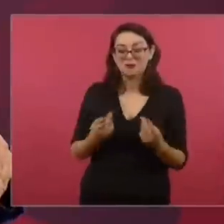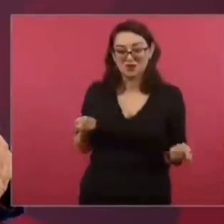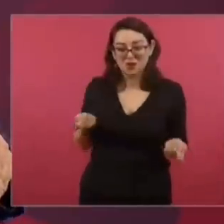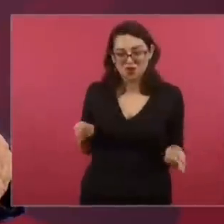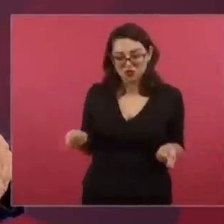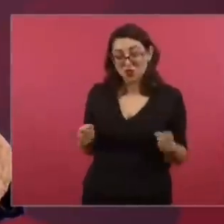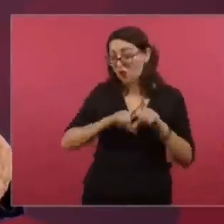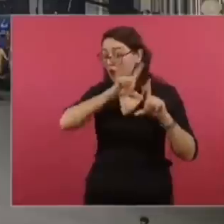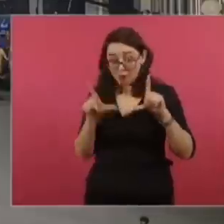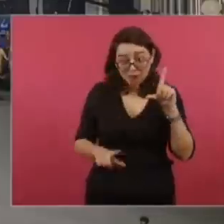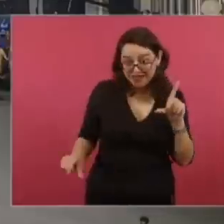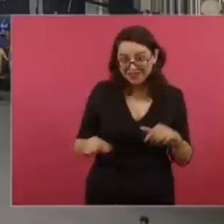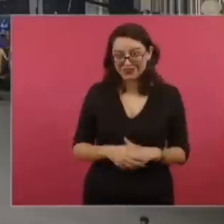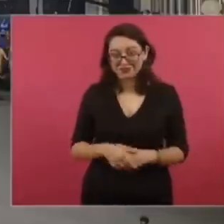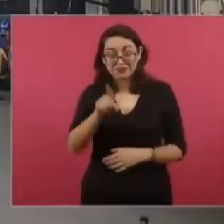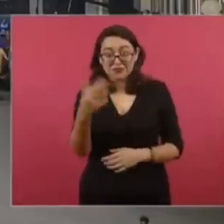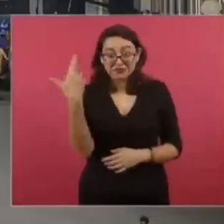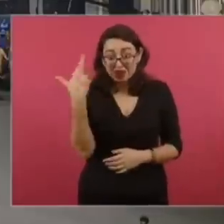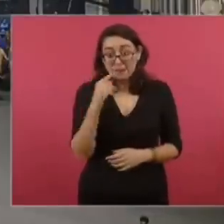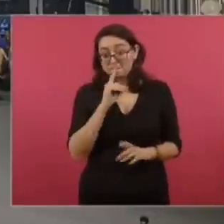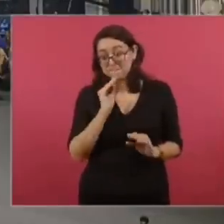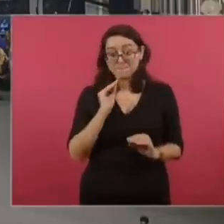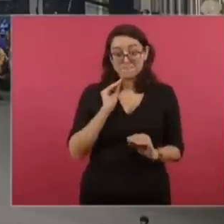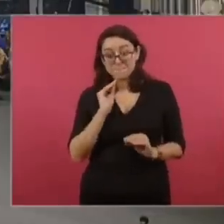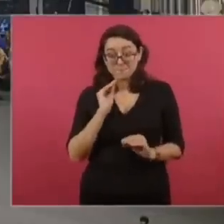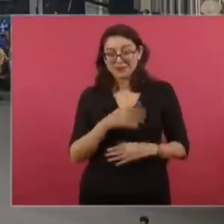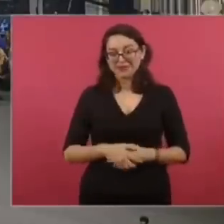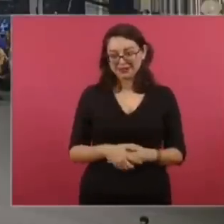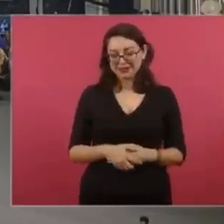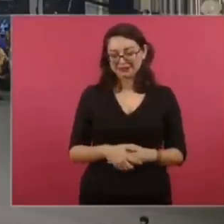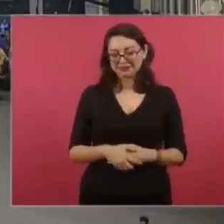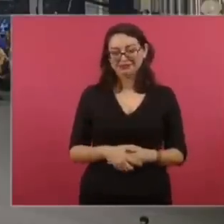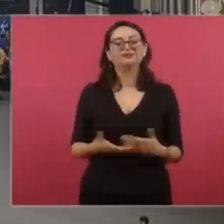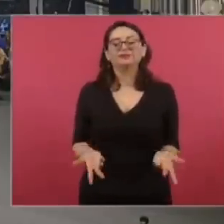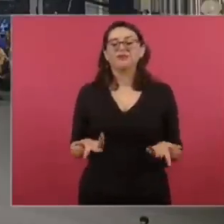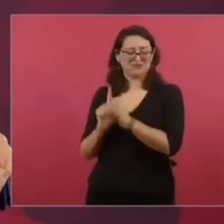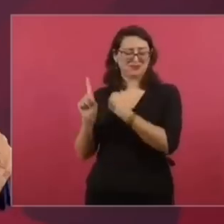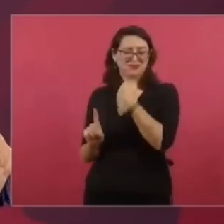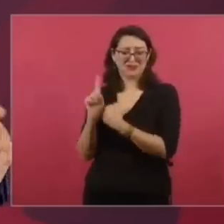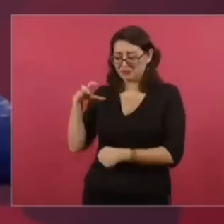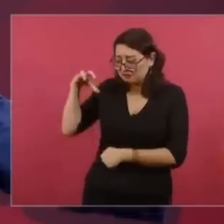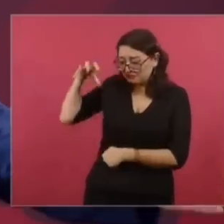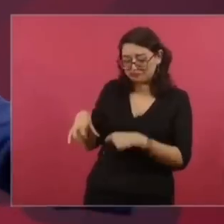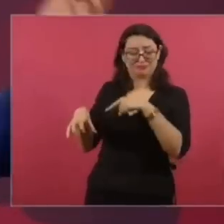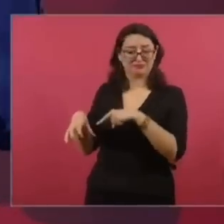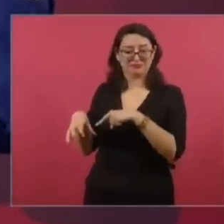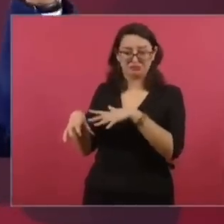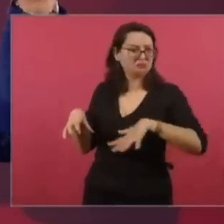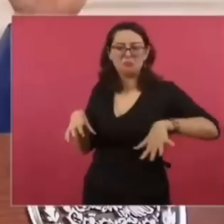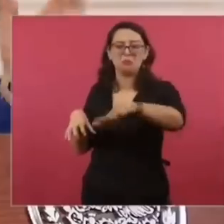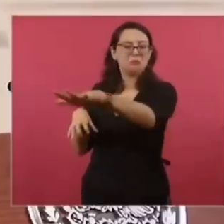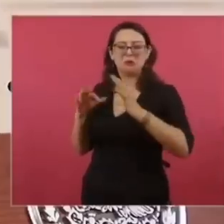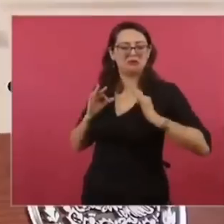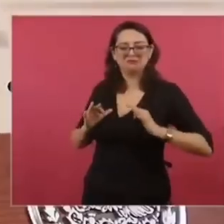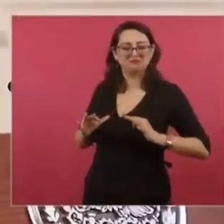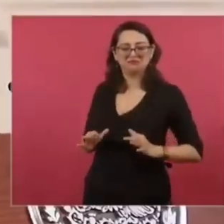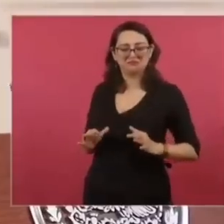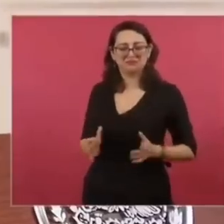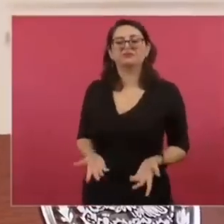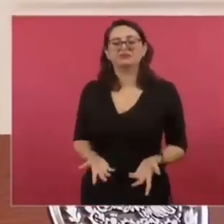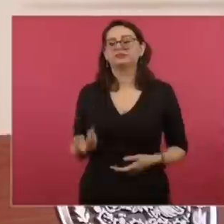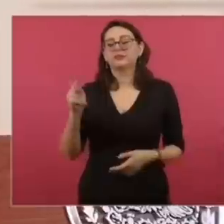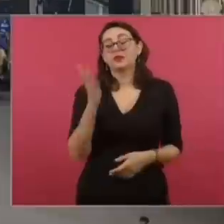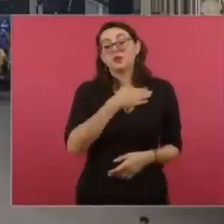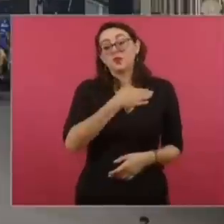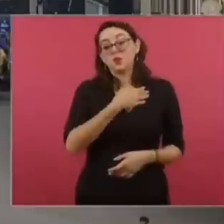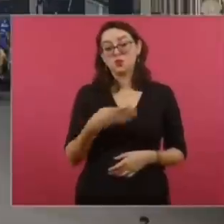Guerrero. ¡Producción! O sea, para localizar dónde está el problema. Ni siquiera es todo Guerrero, pero bueno, ya les